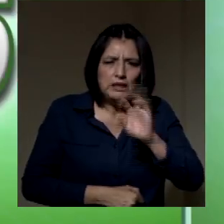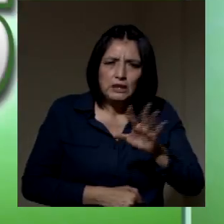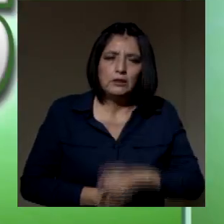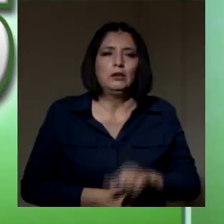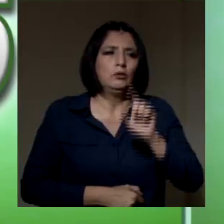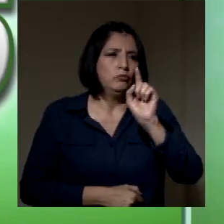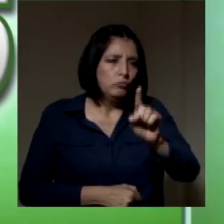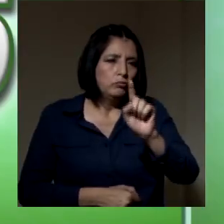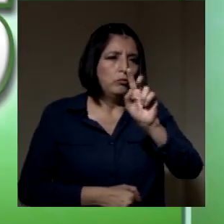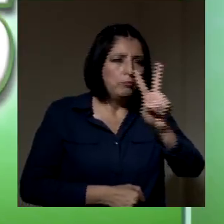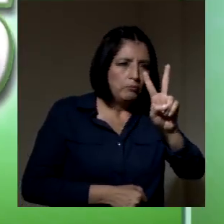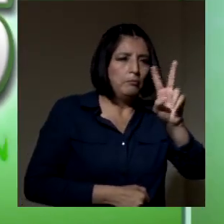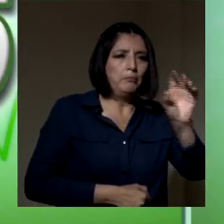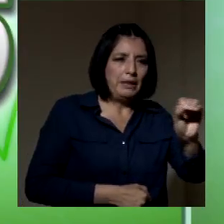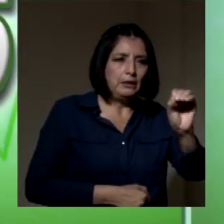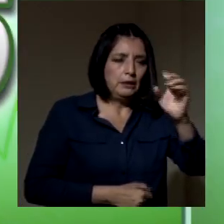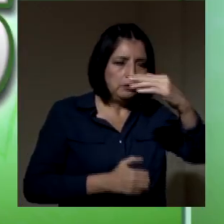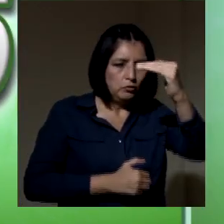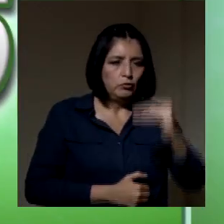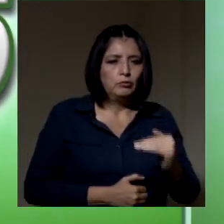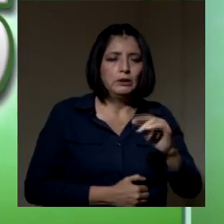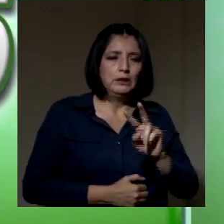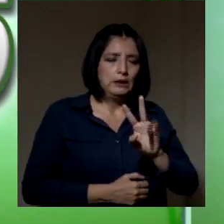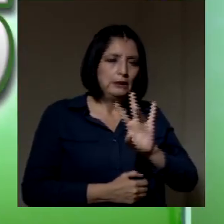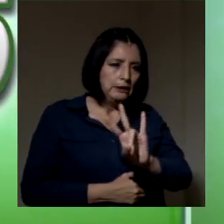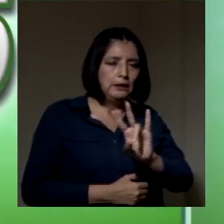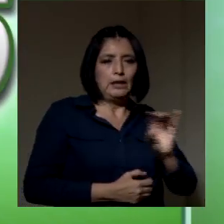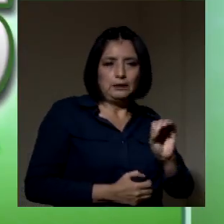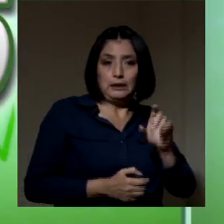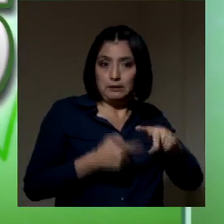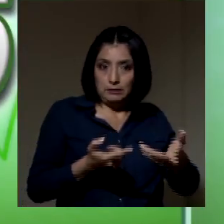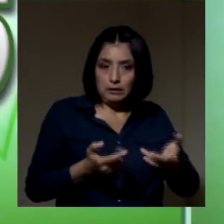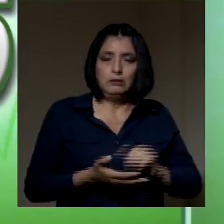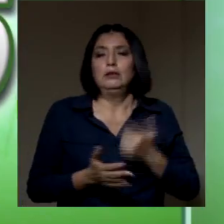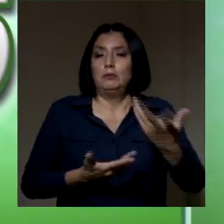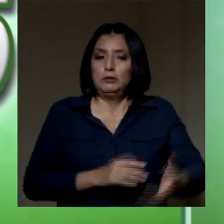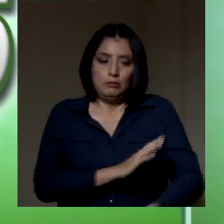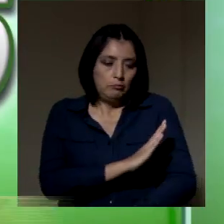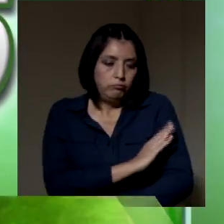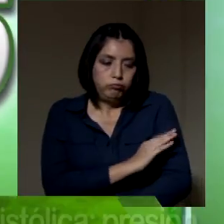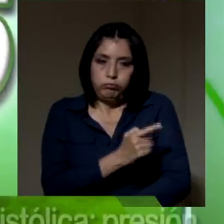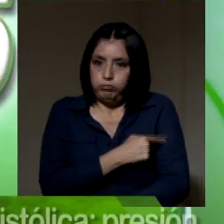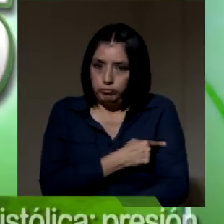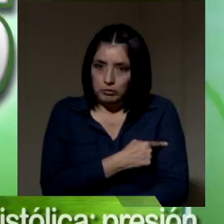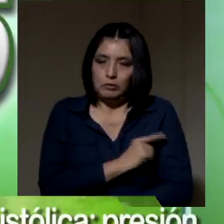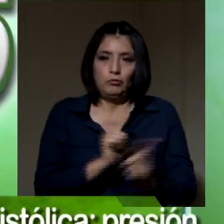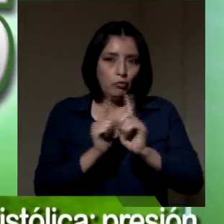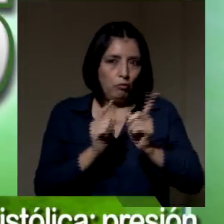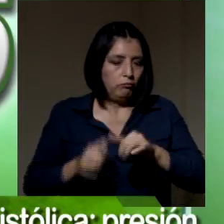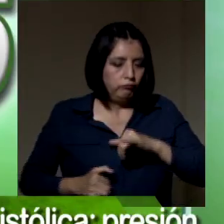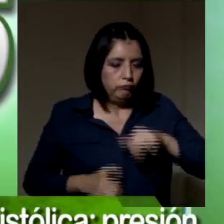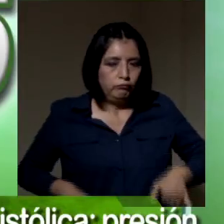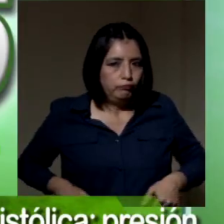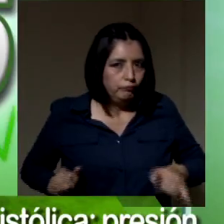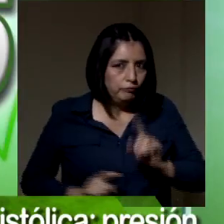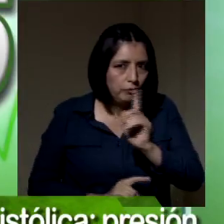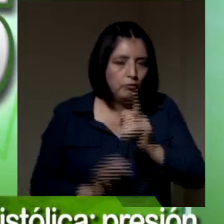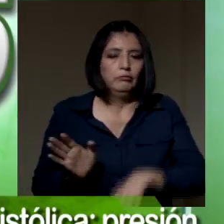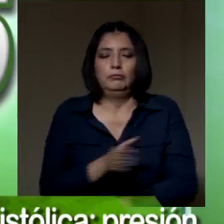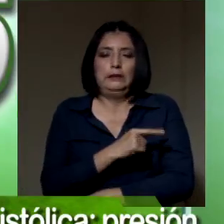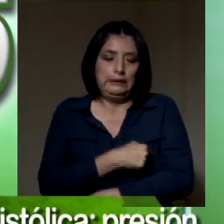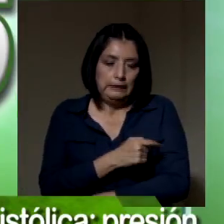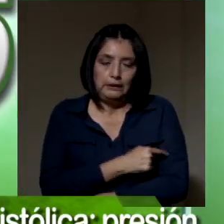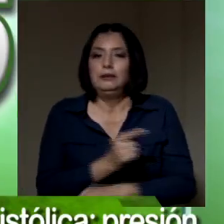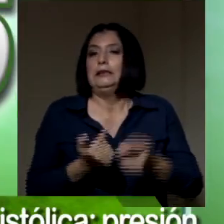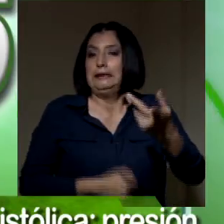120, 70. Estamos hablando de la presión arterial, no estamos hablando de medidas. 120,